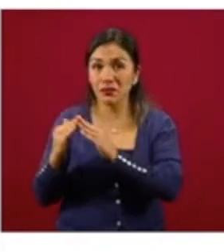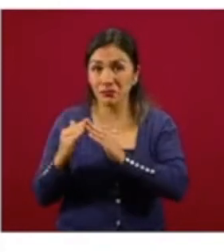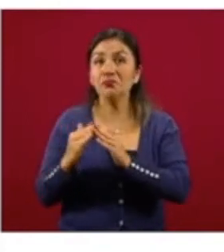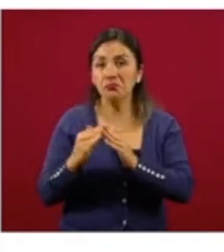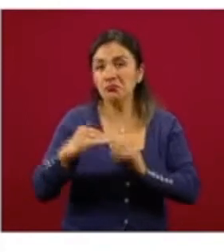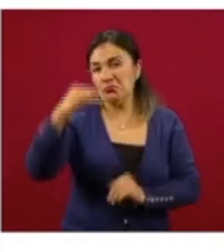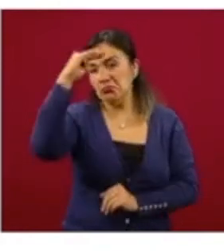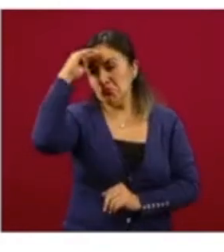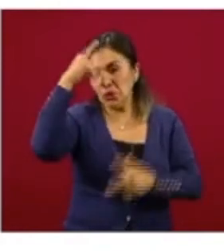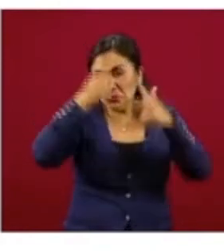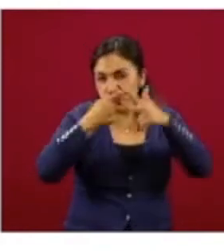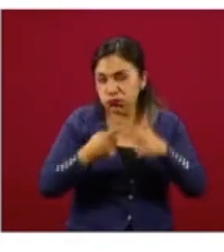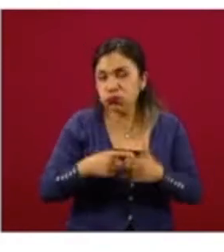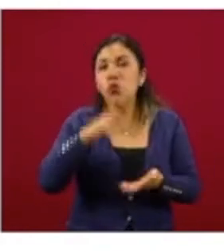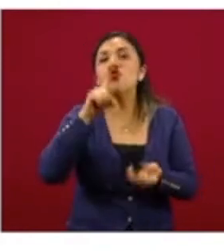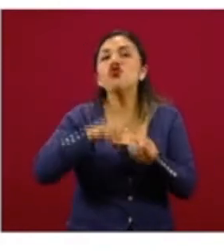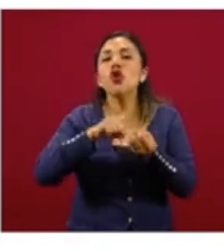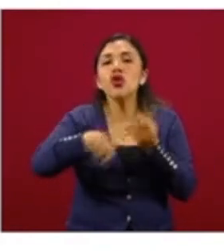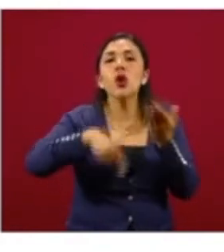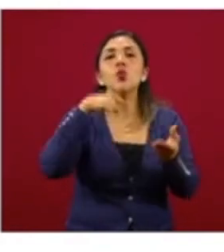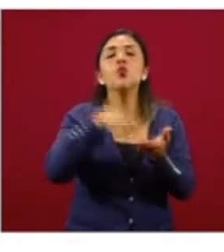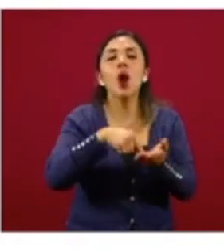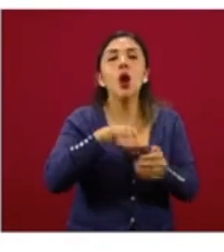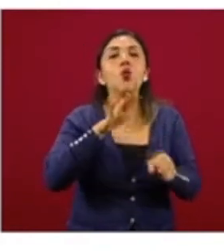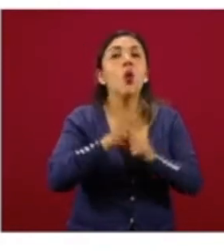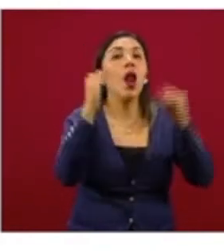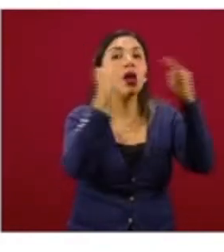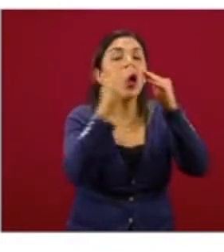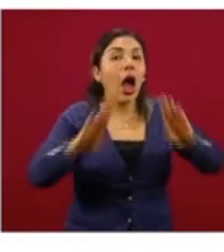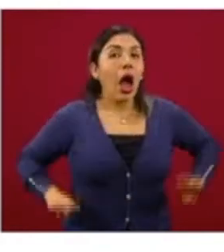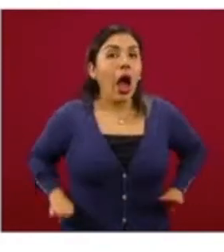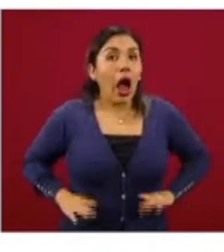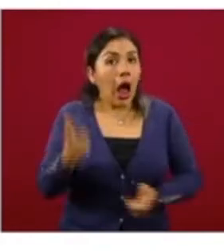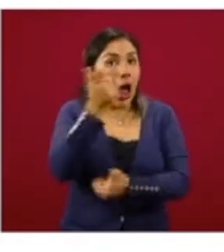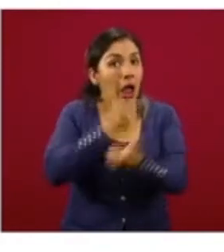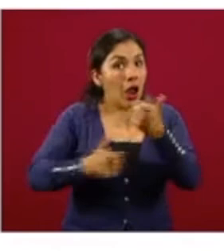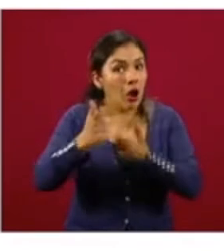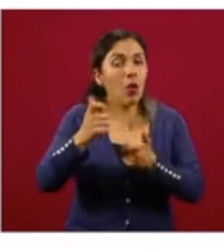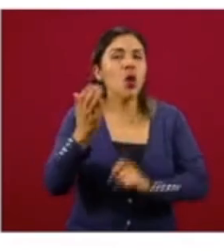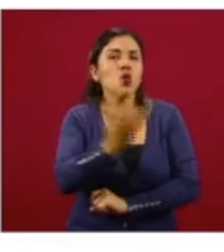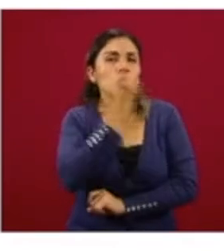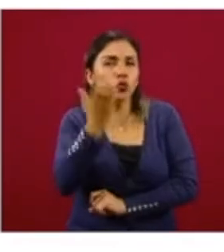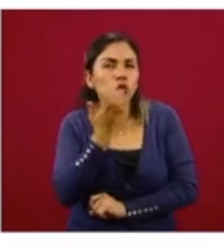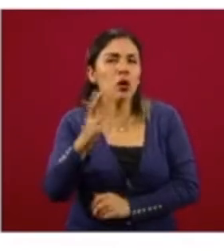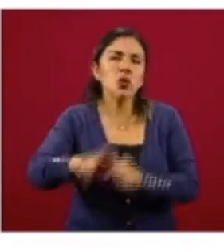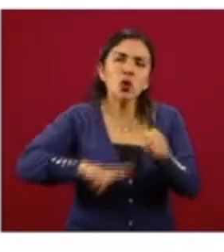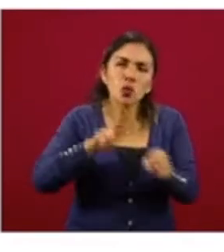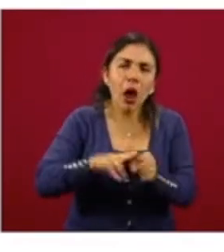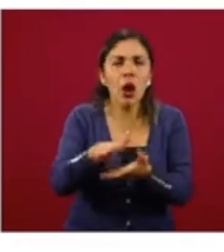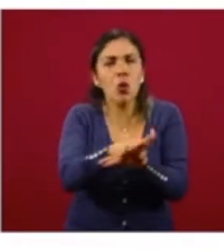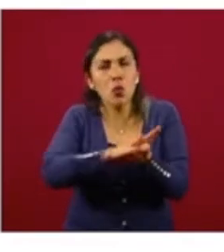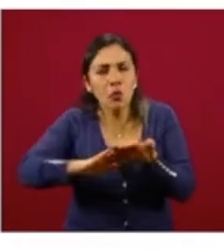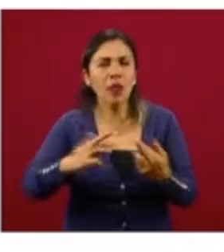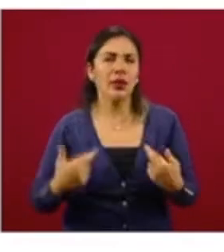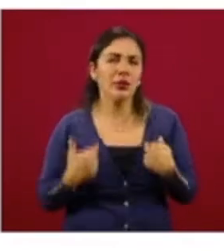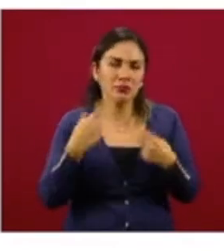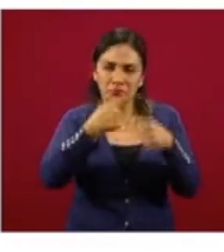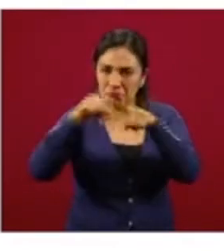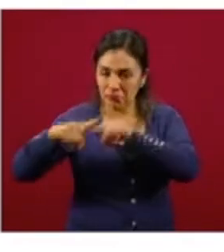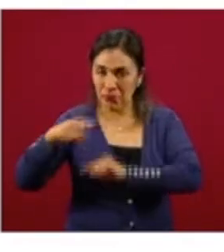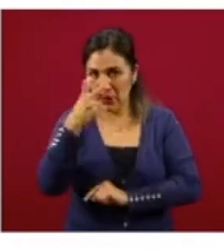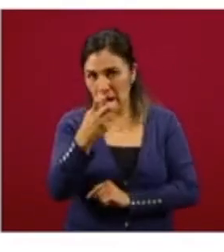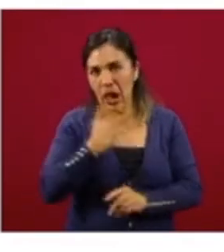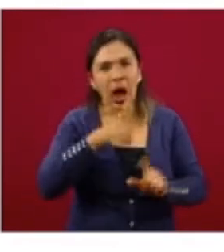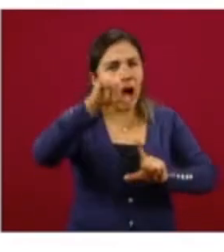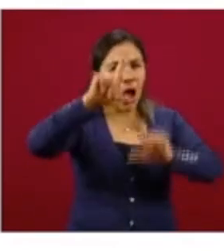considerando además su distribución por el tipo de vivienda económica, popular, tradicional, media, residencial. Ahí